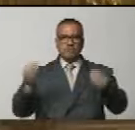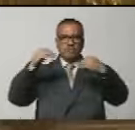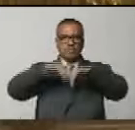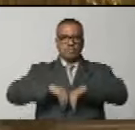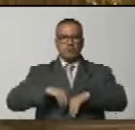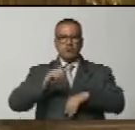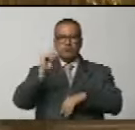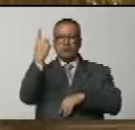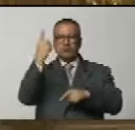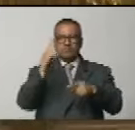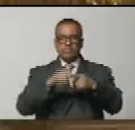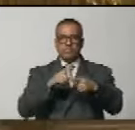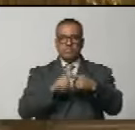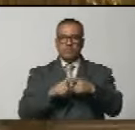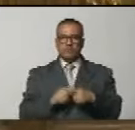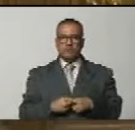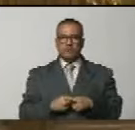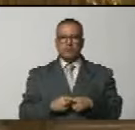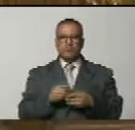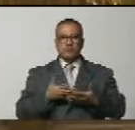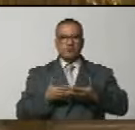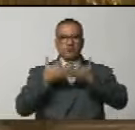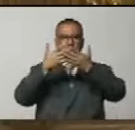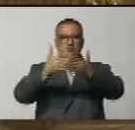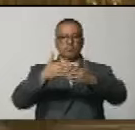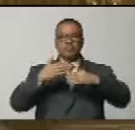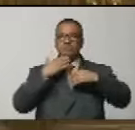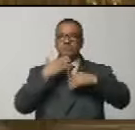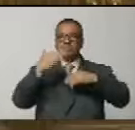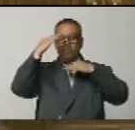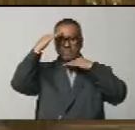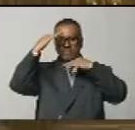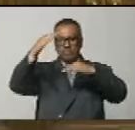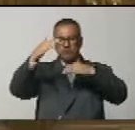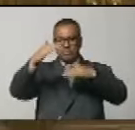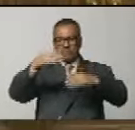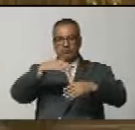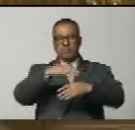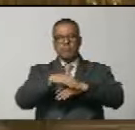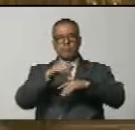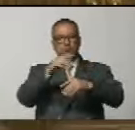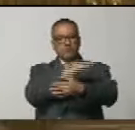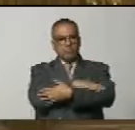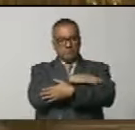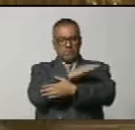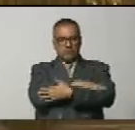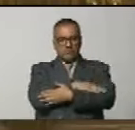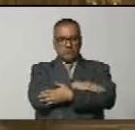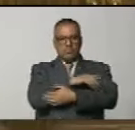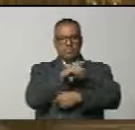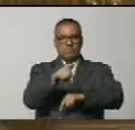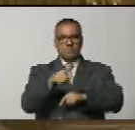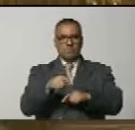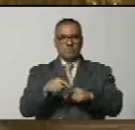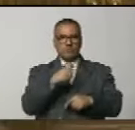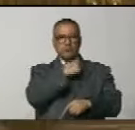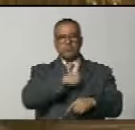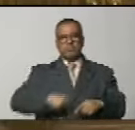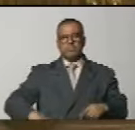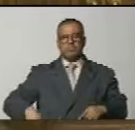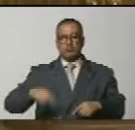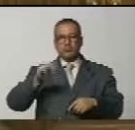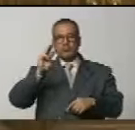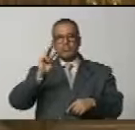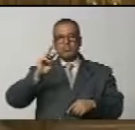primero enviar un mensaje de salutación y felicitación al presidente